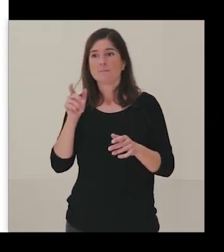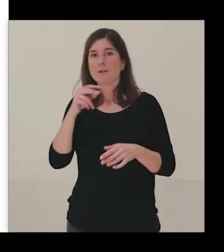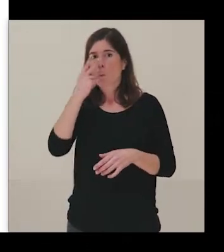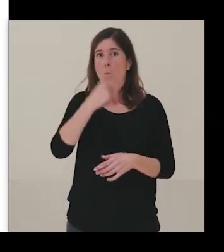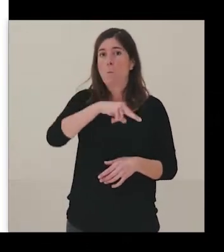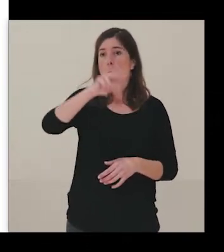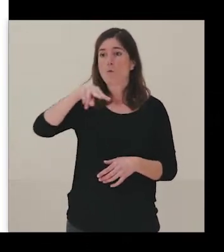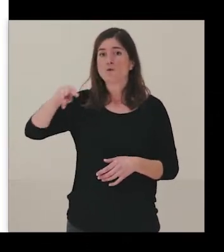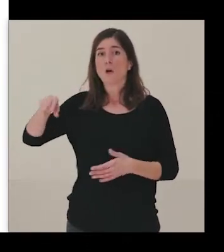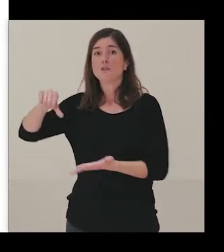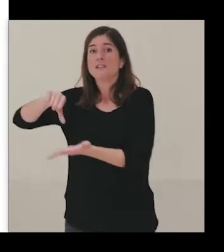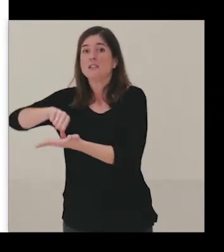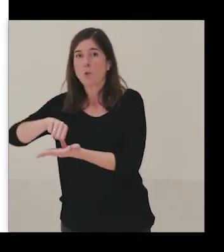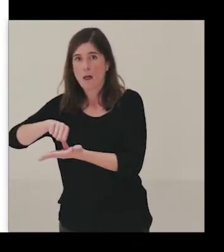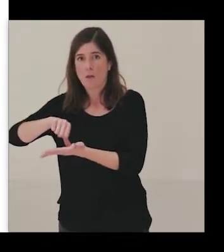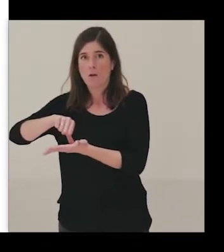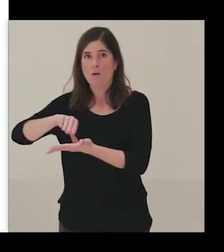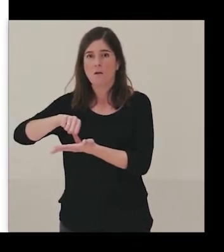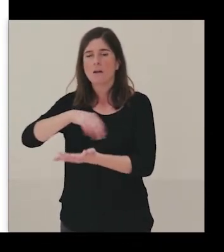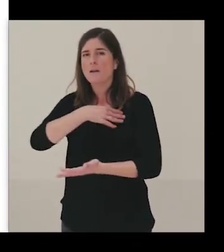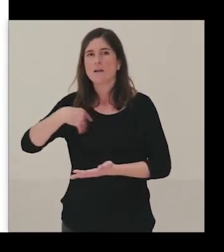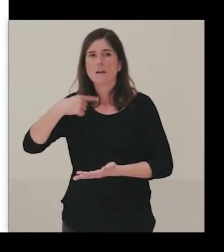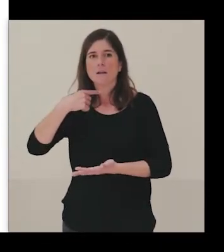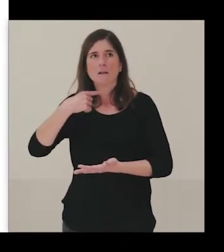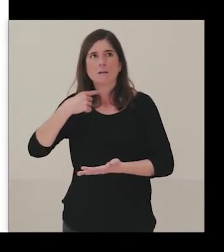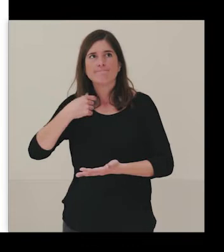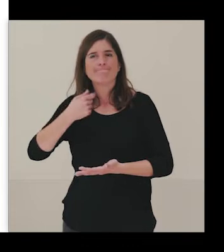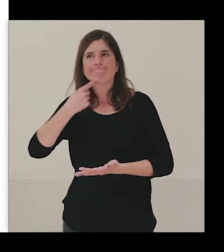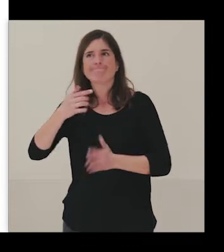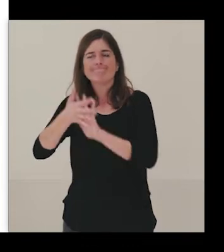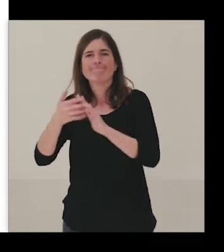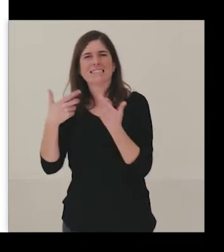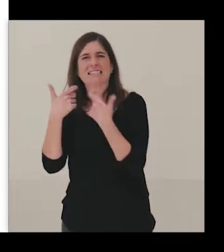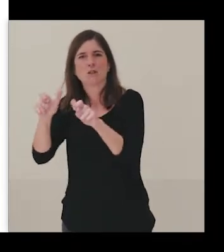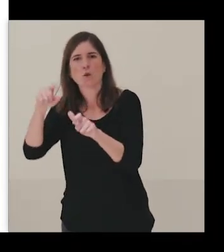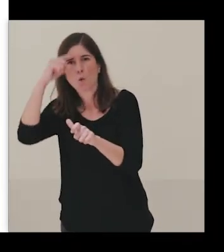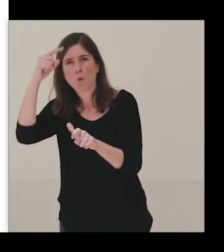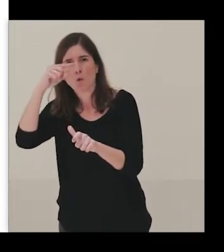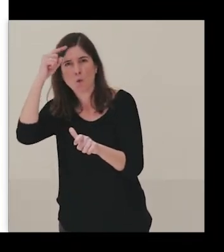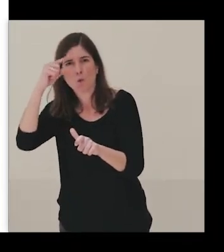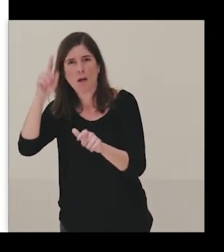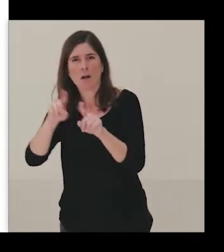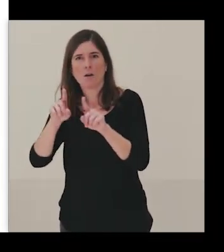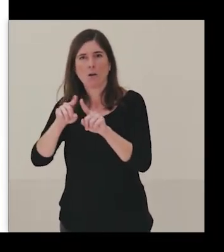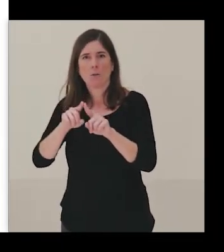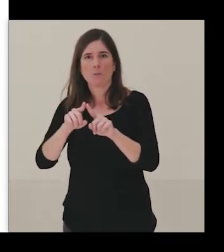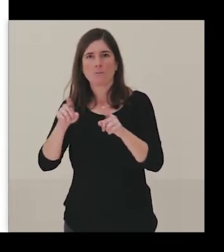que ver con ese giro, con ese cambio en cuanto a la idea de museo, de ese museo